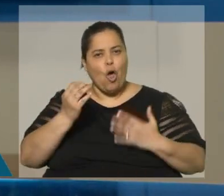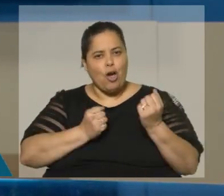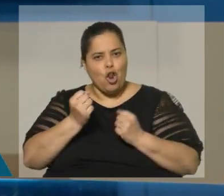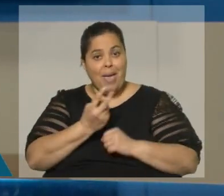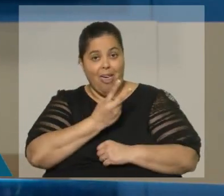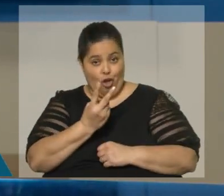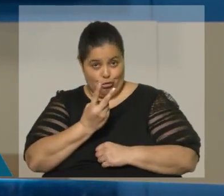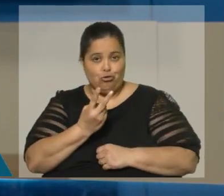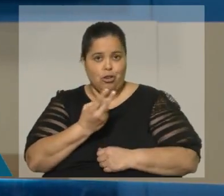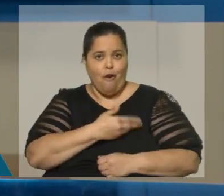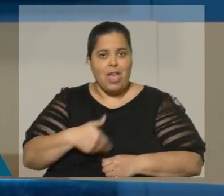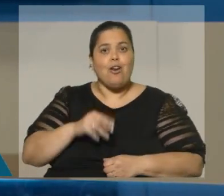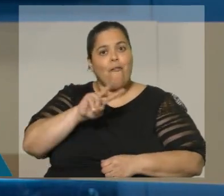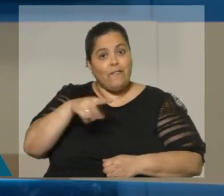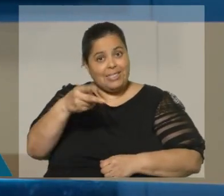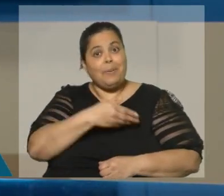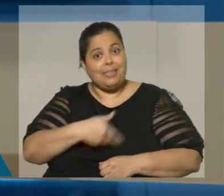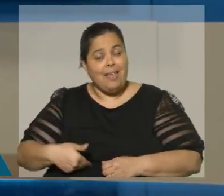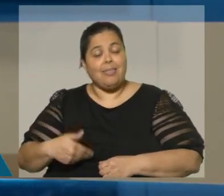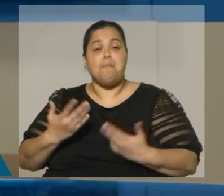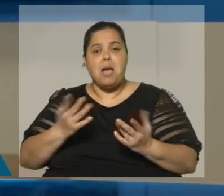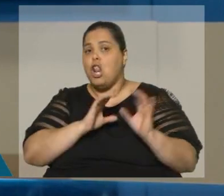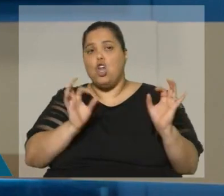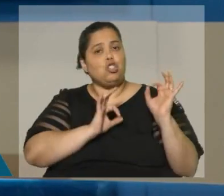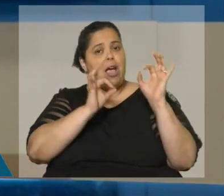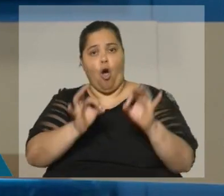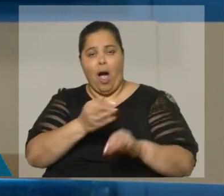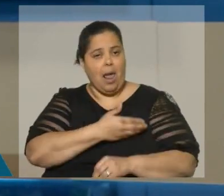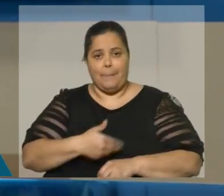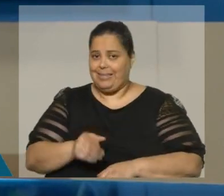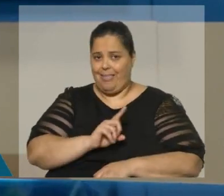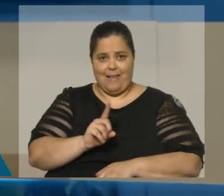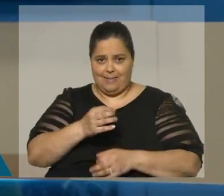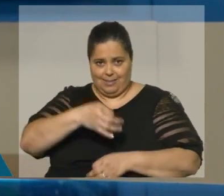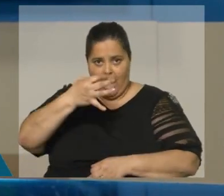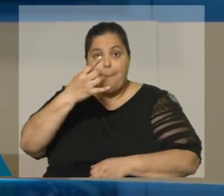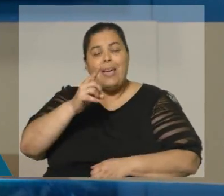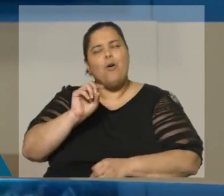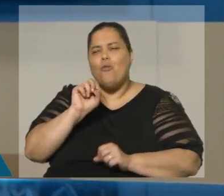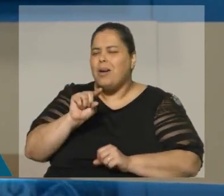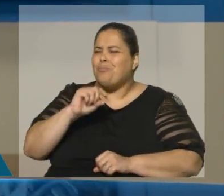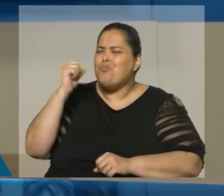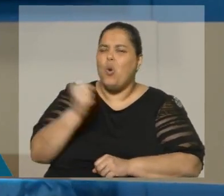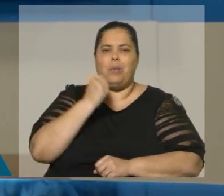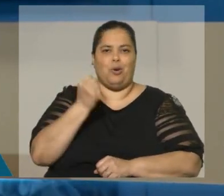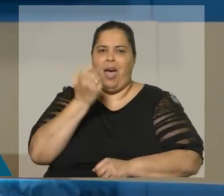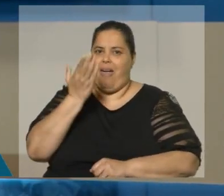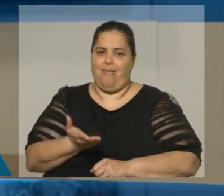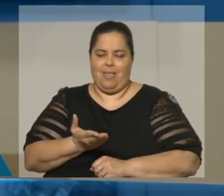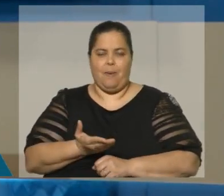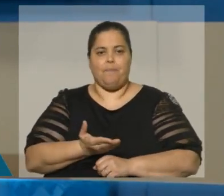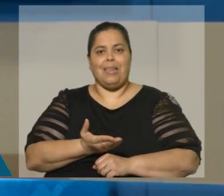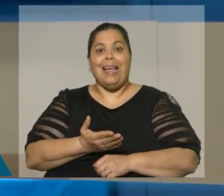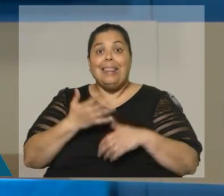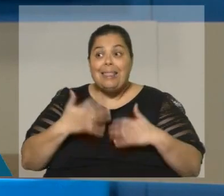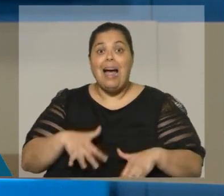vicepresidente, no llegó a la presidencia, pero fue un factor importante, tan importante que a veces nos olvidamos